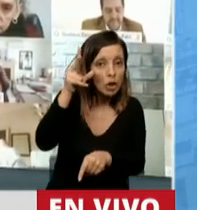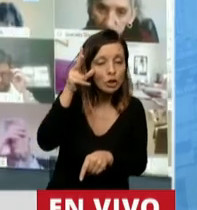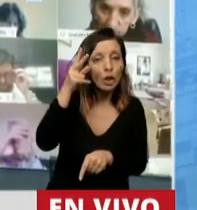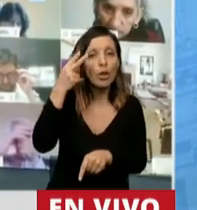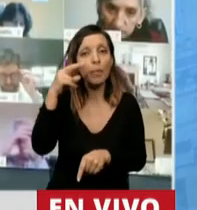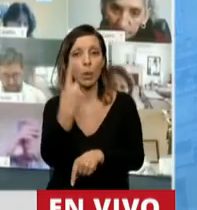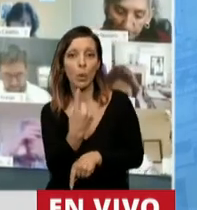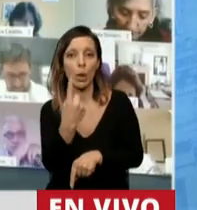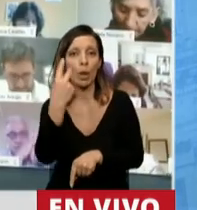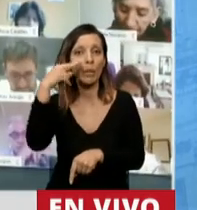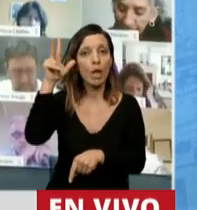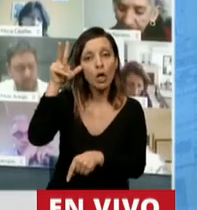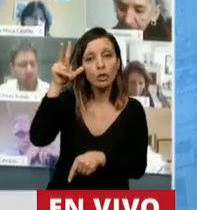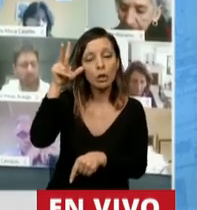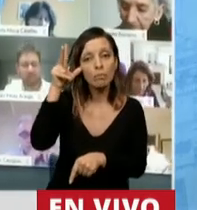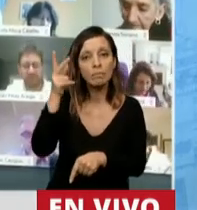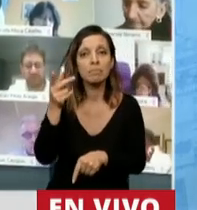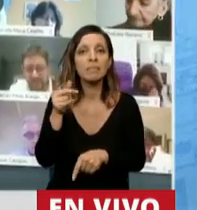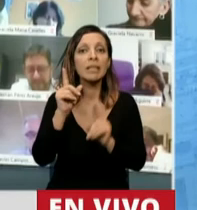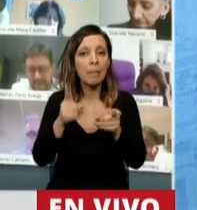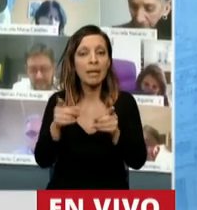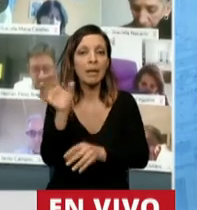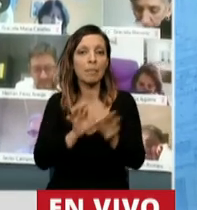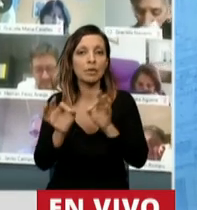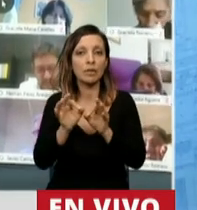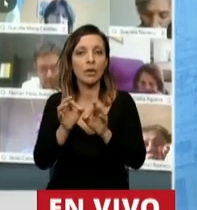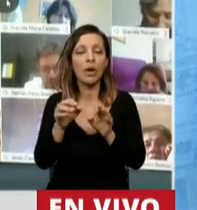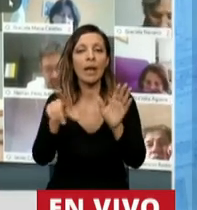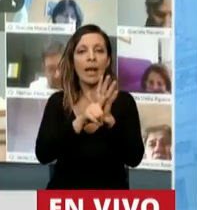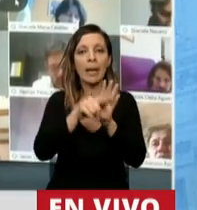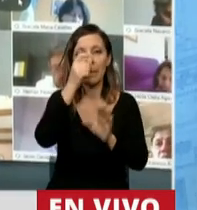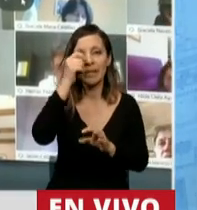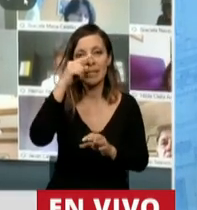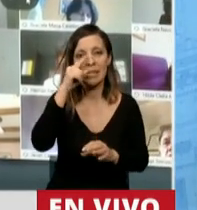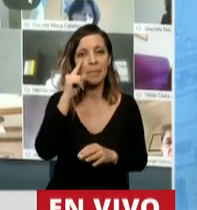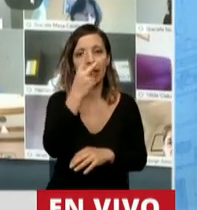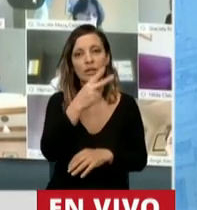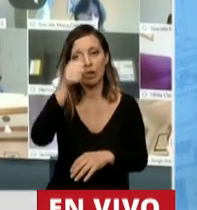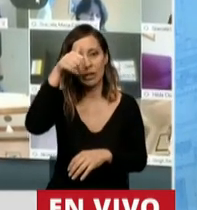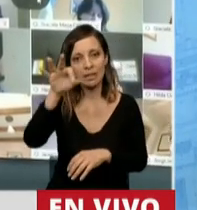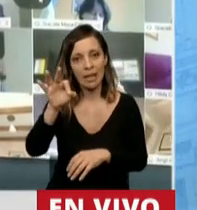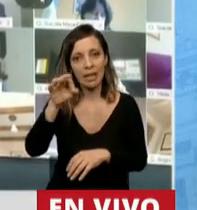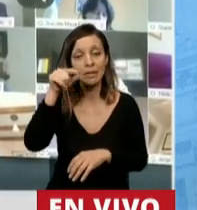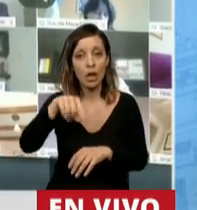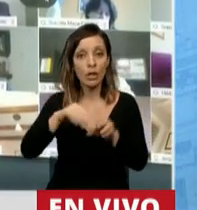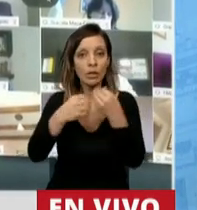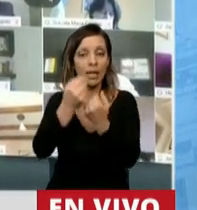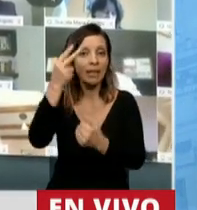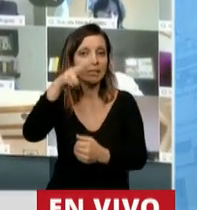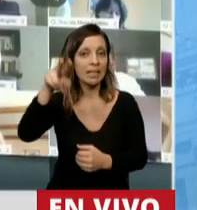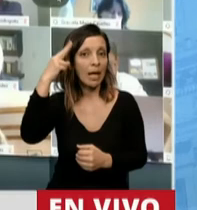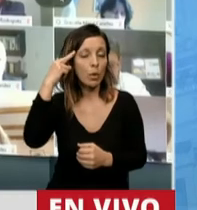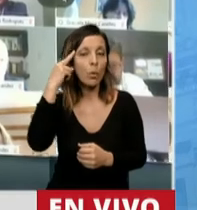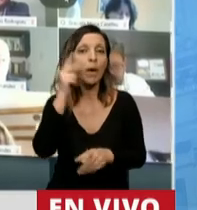2001, 2008 y la impulsada en 2016 por la Ley 27.260. Y hoy habría 39 empresas con